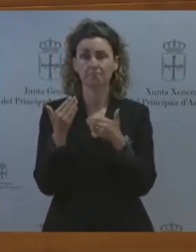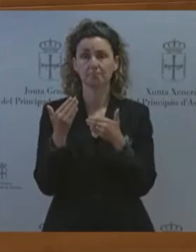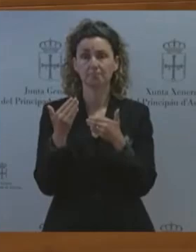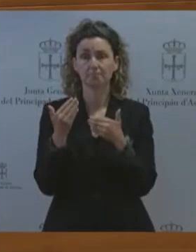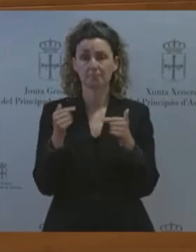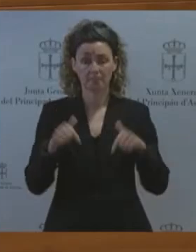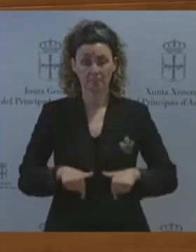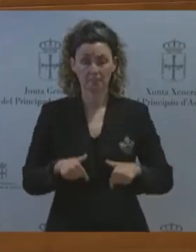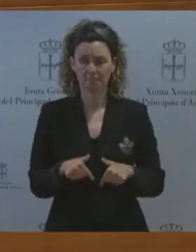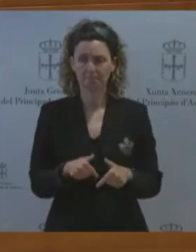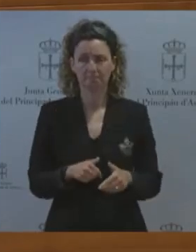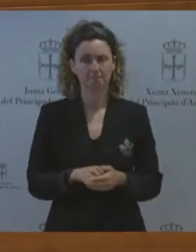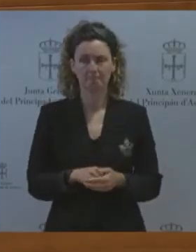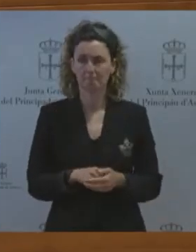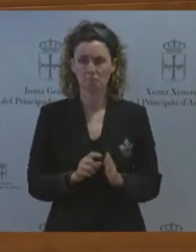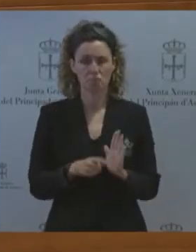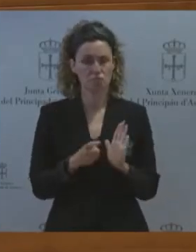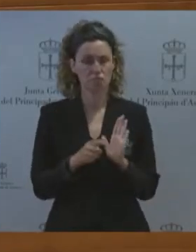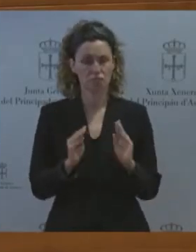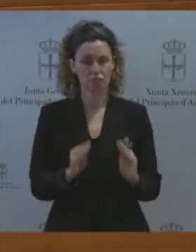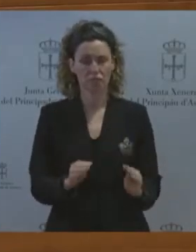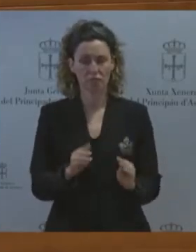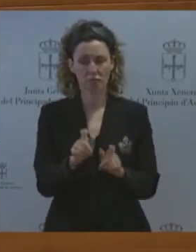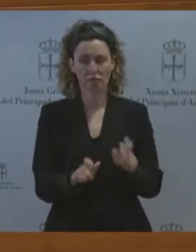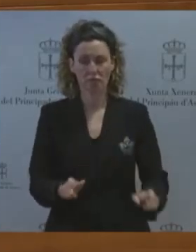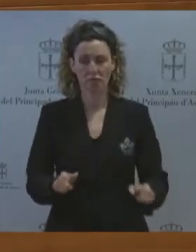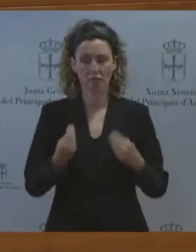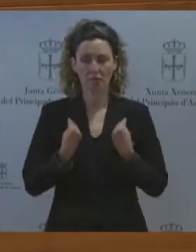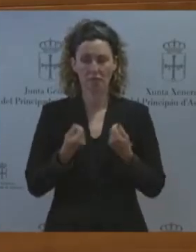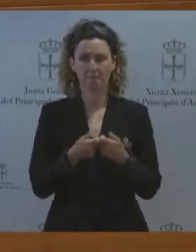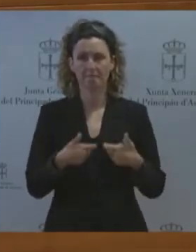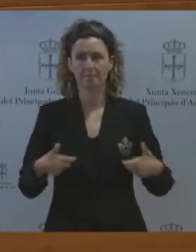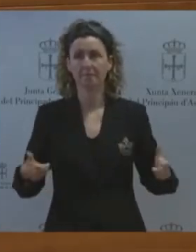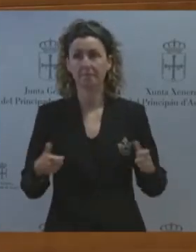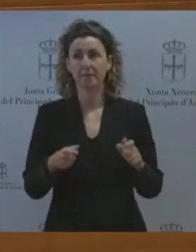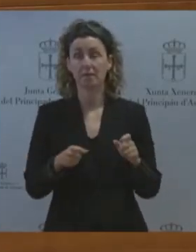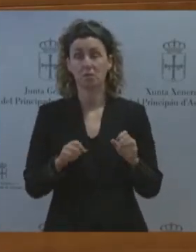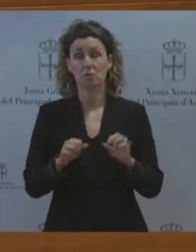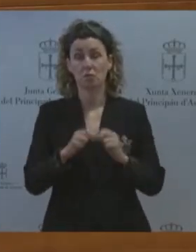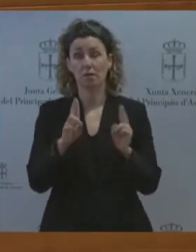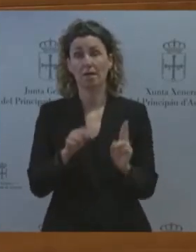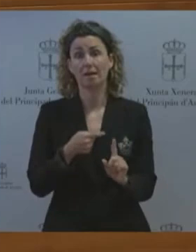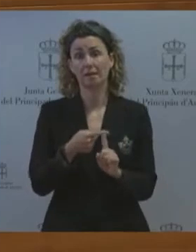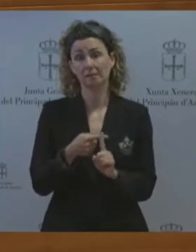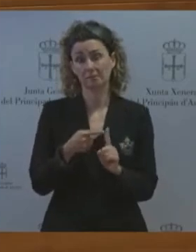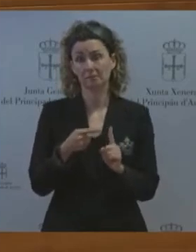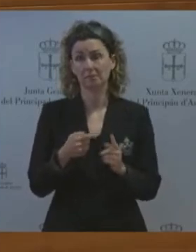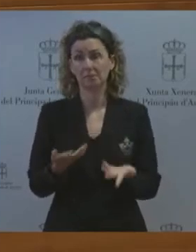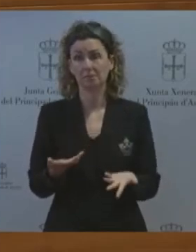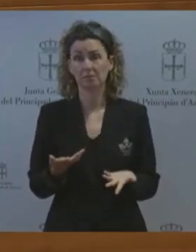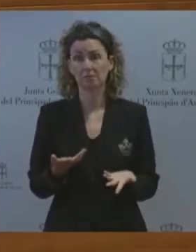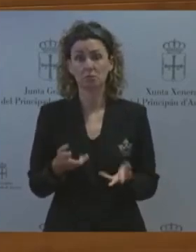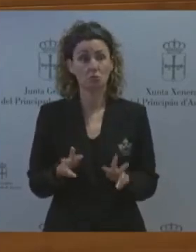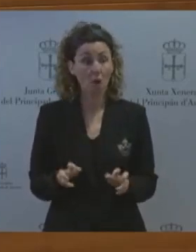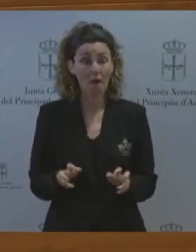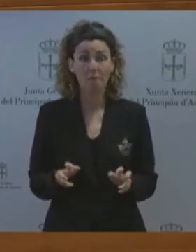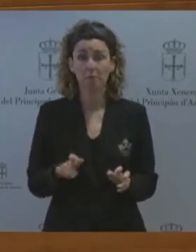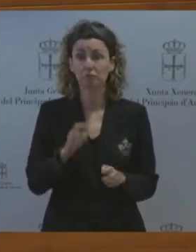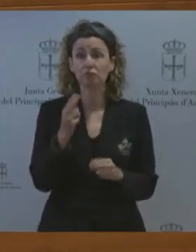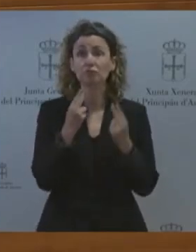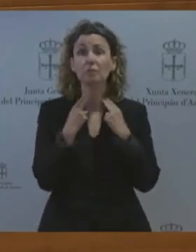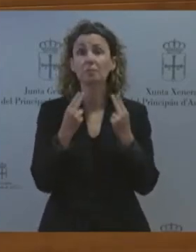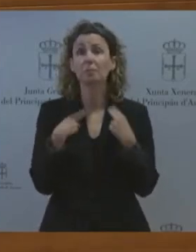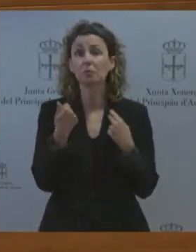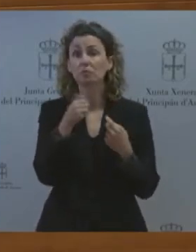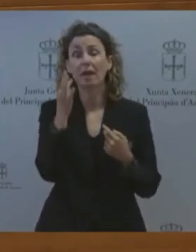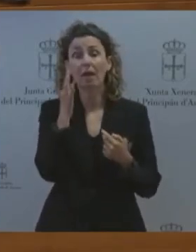demográfico al consejo de Cangas de Onís y el motivo es que muchos de nosotros somos nuevos somos nuevos no estábamos en la legislatura anterior y nos gustaría